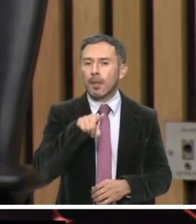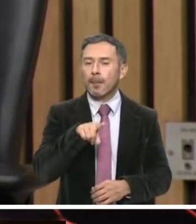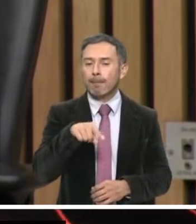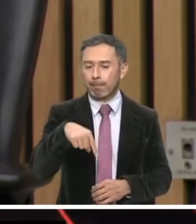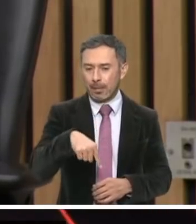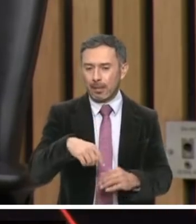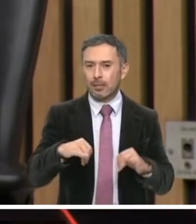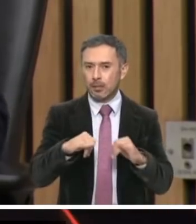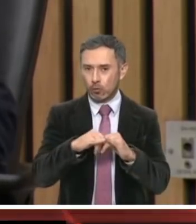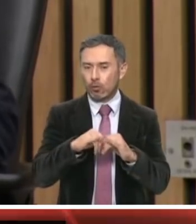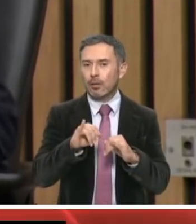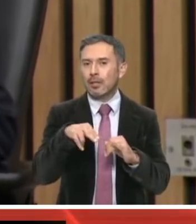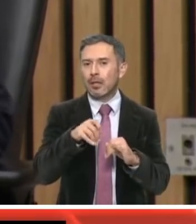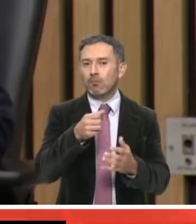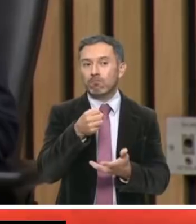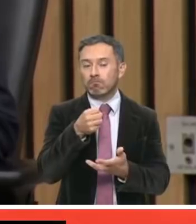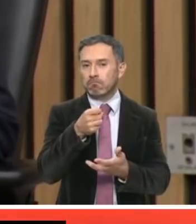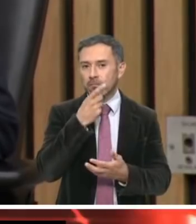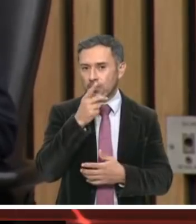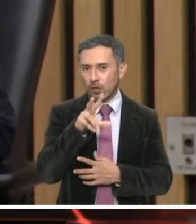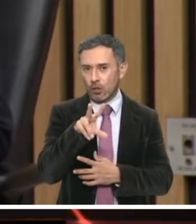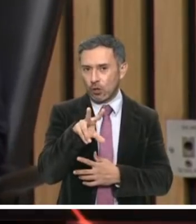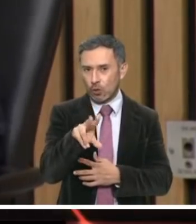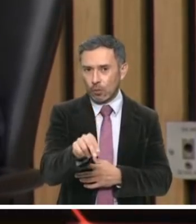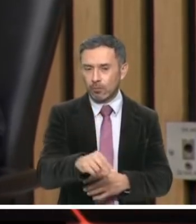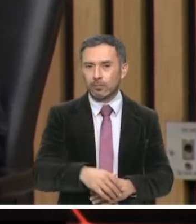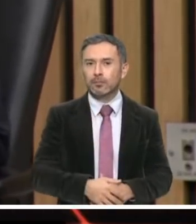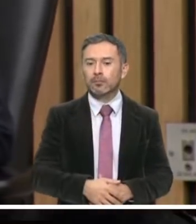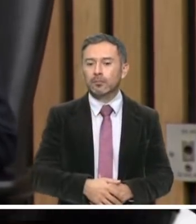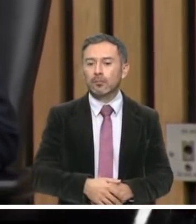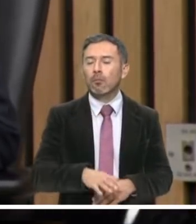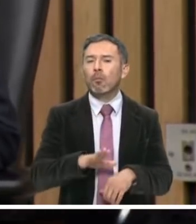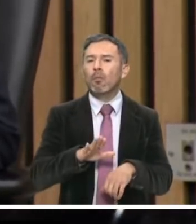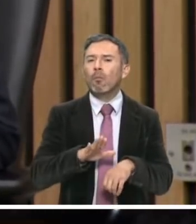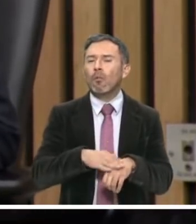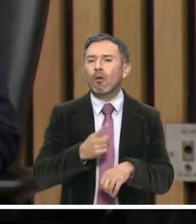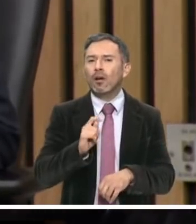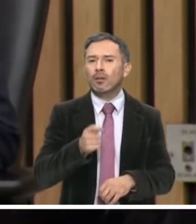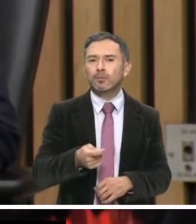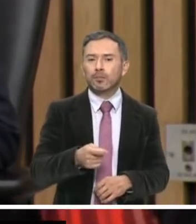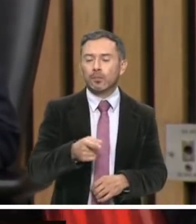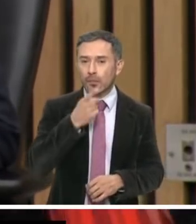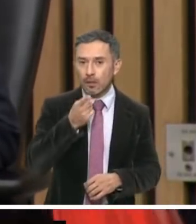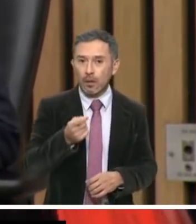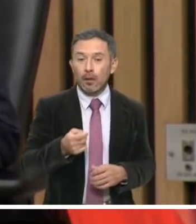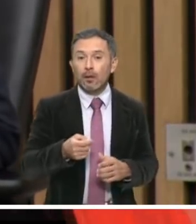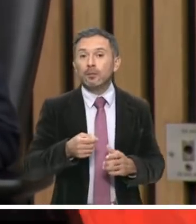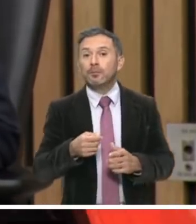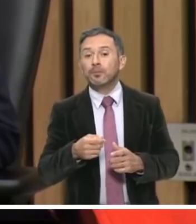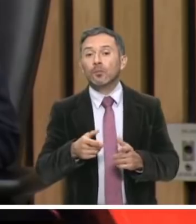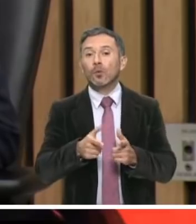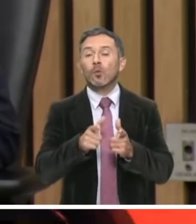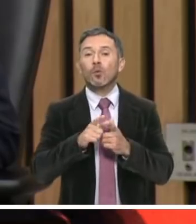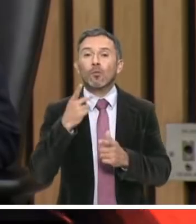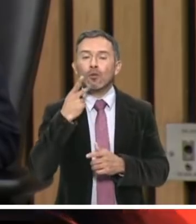instituto la negativa de hacerlo con el argumento de que el partido sólo